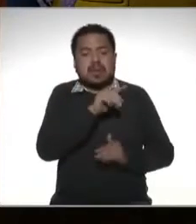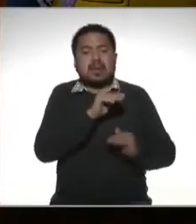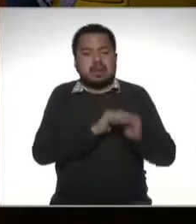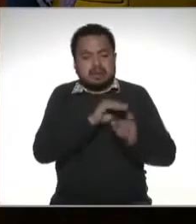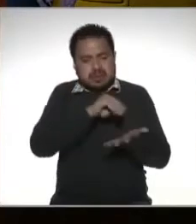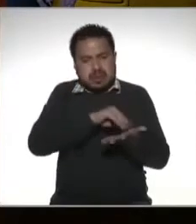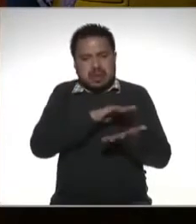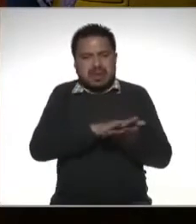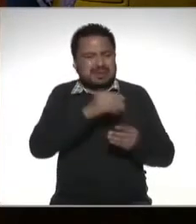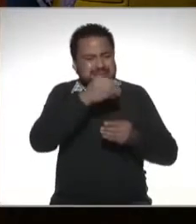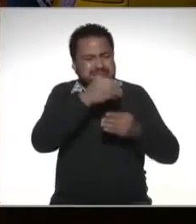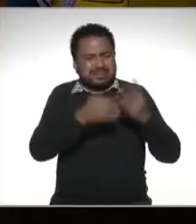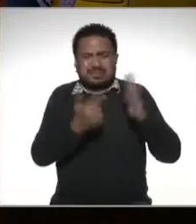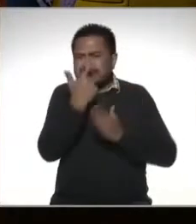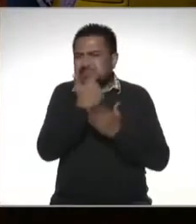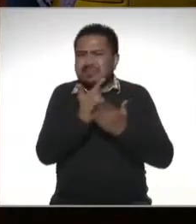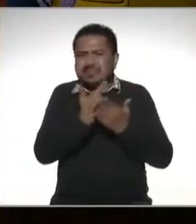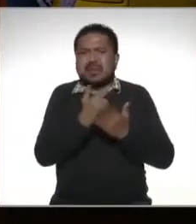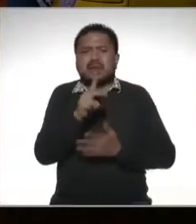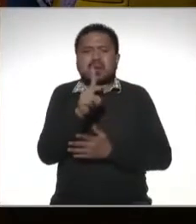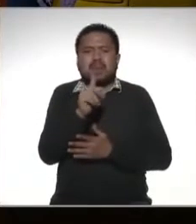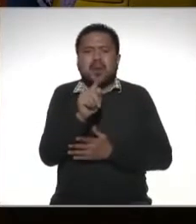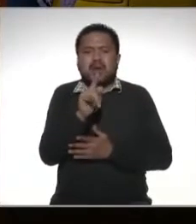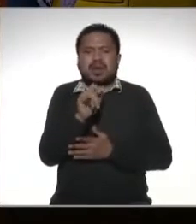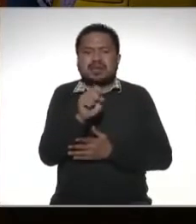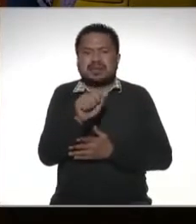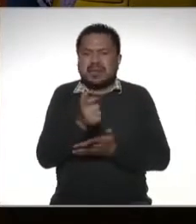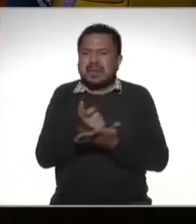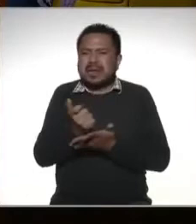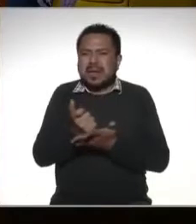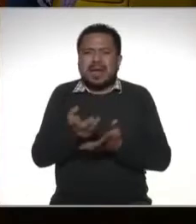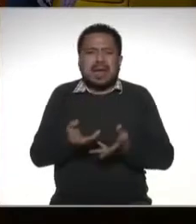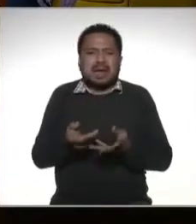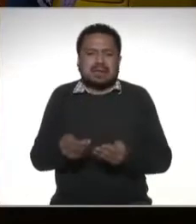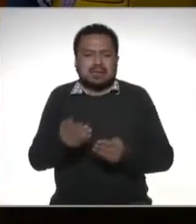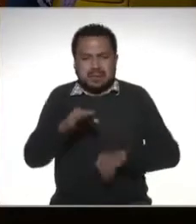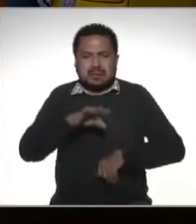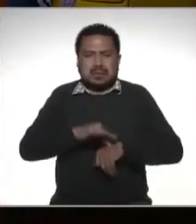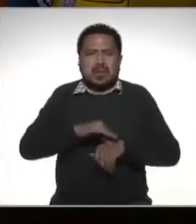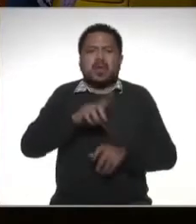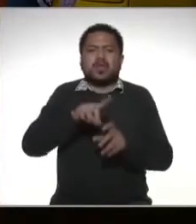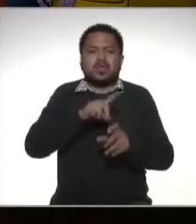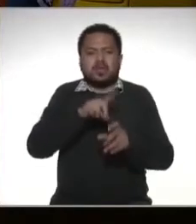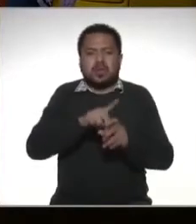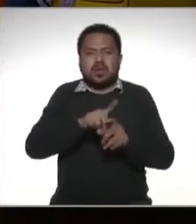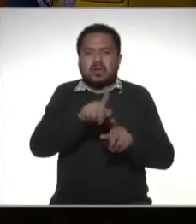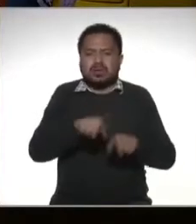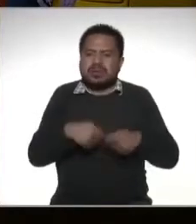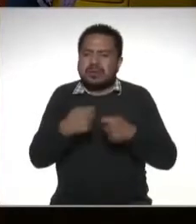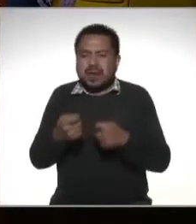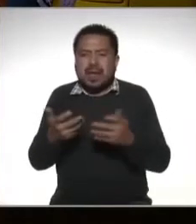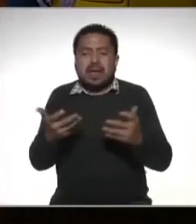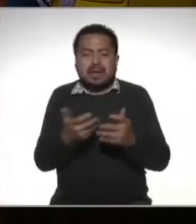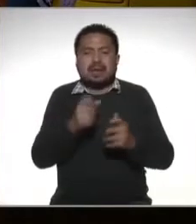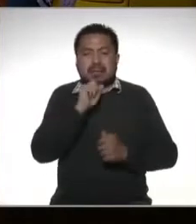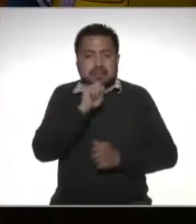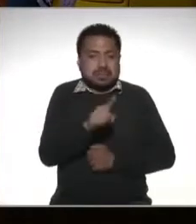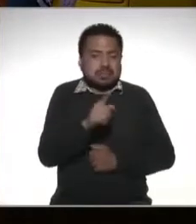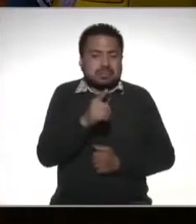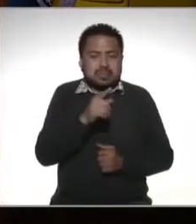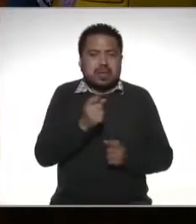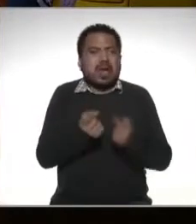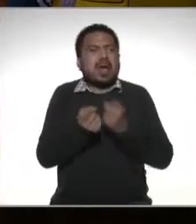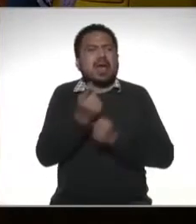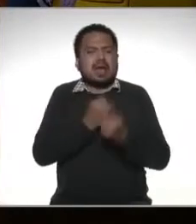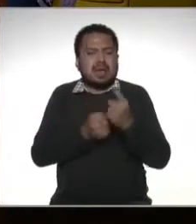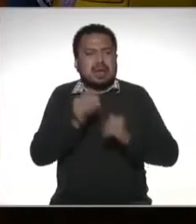establecidas en fin es una listita las pólizas que tú pagas de gastos médicos los donativos que llegas a hacer y no sé si se va